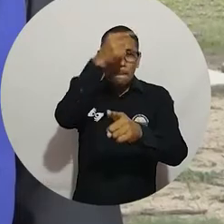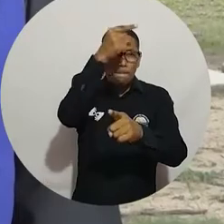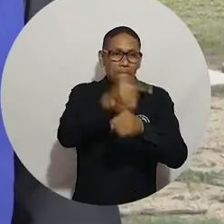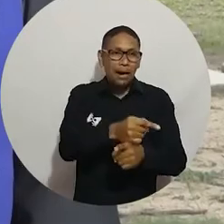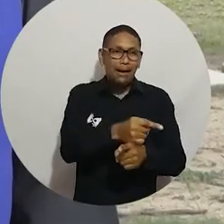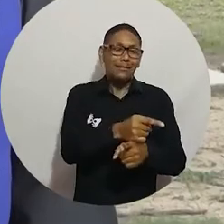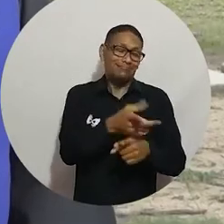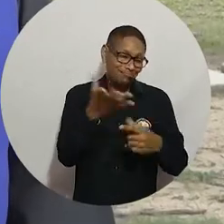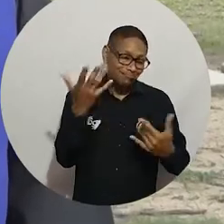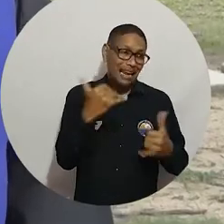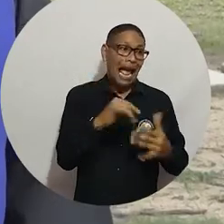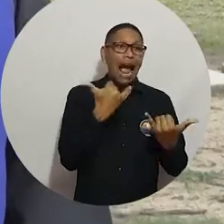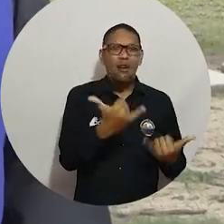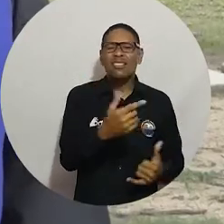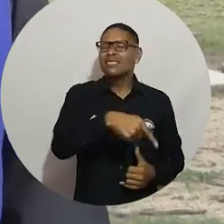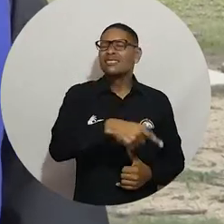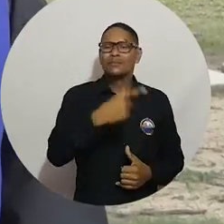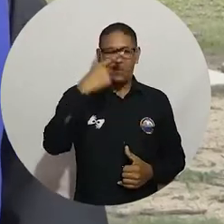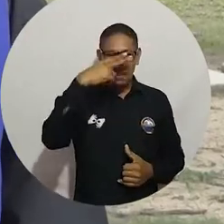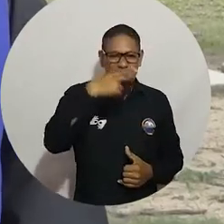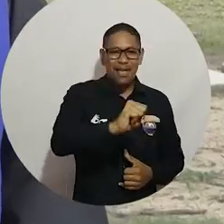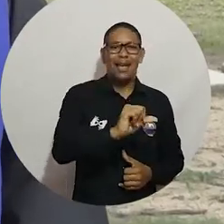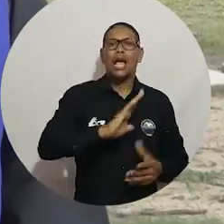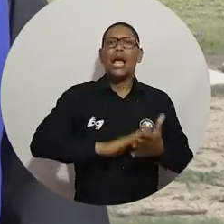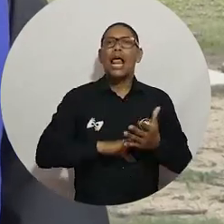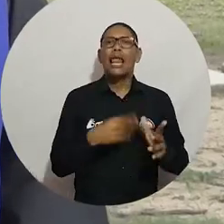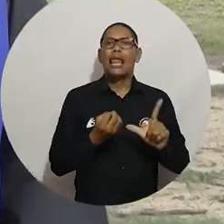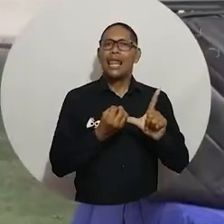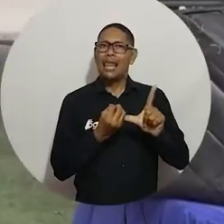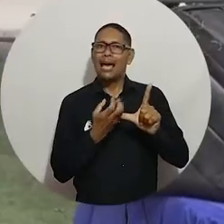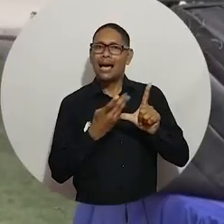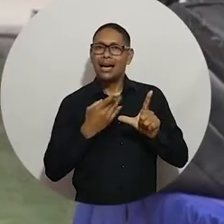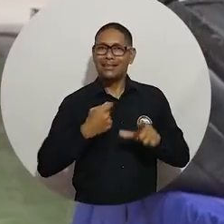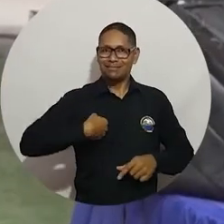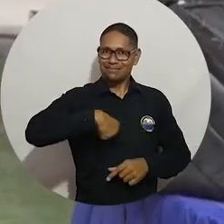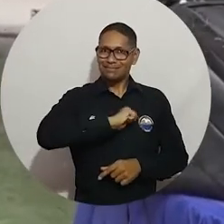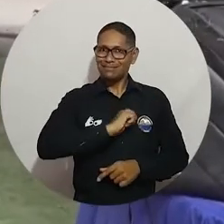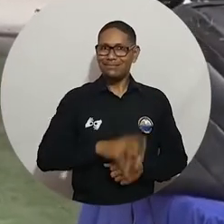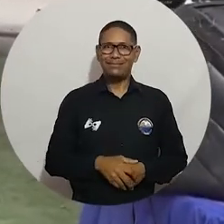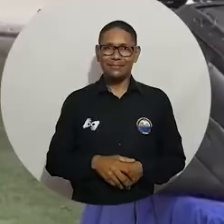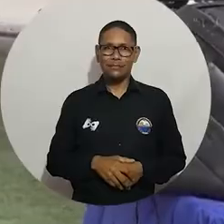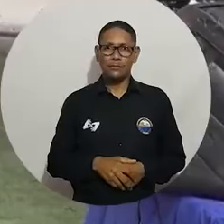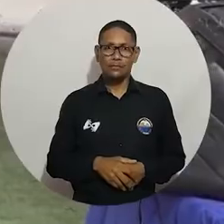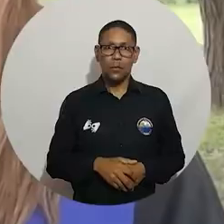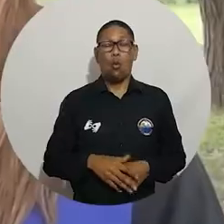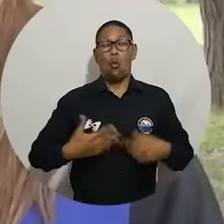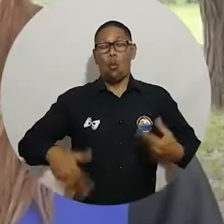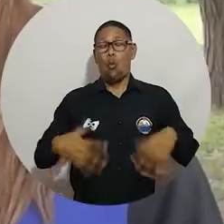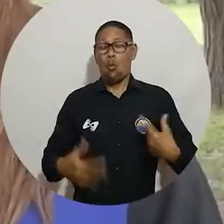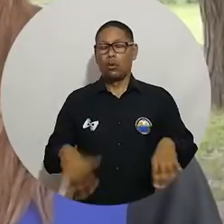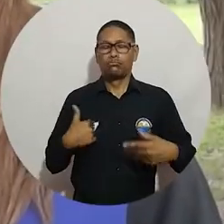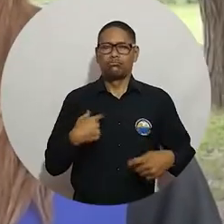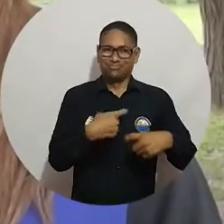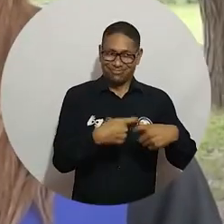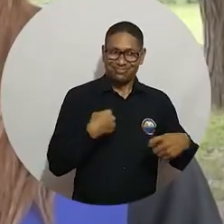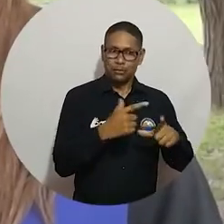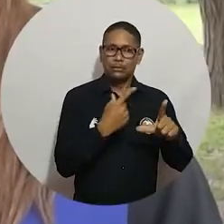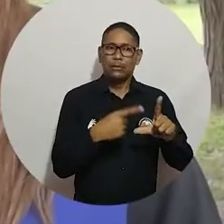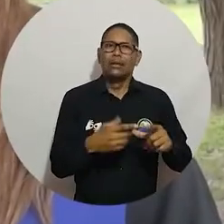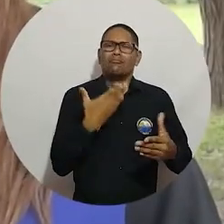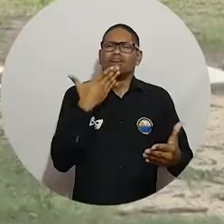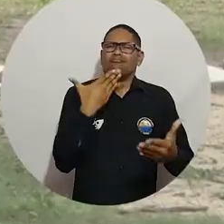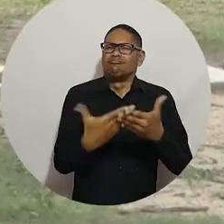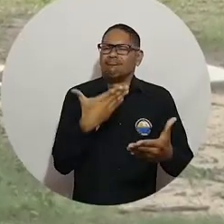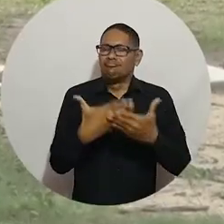Le doy gracias a la Universidad porque le dio la oportunidad a mi hija de haberse graduado, haber cumplido su meta de